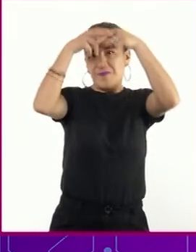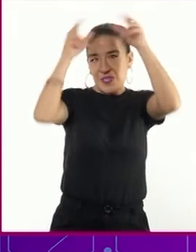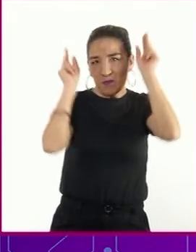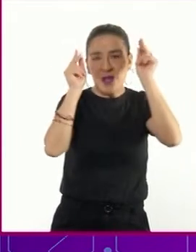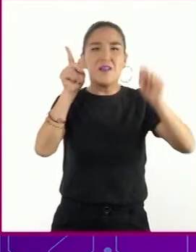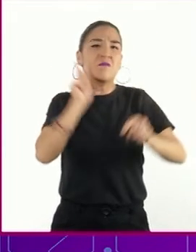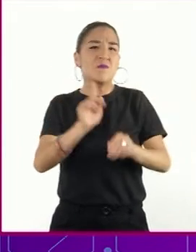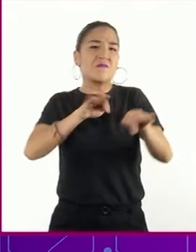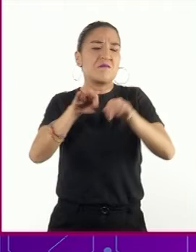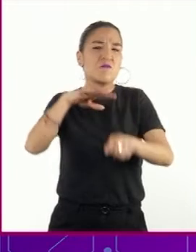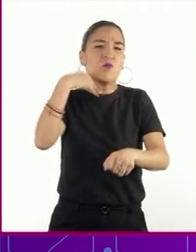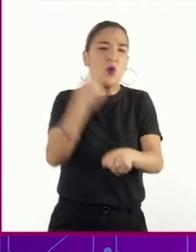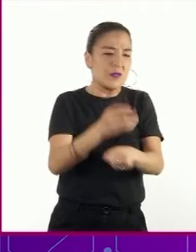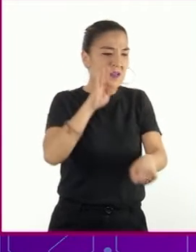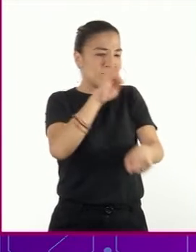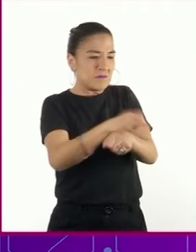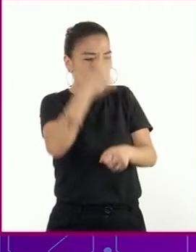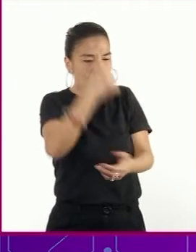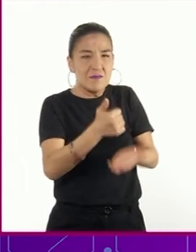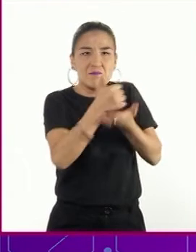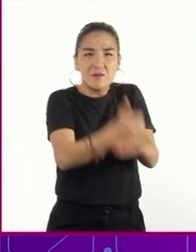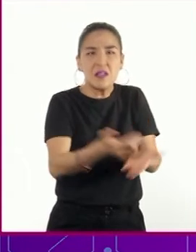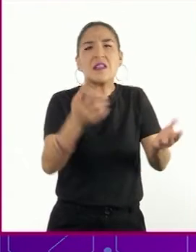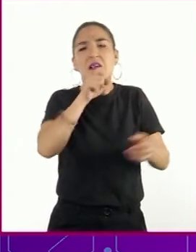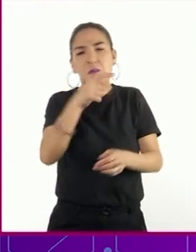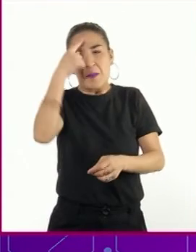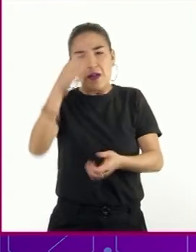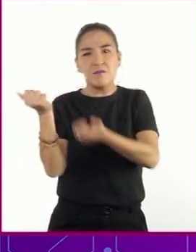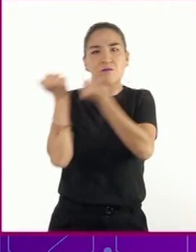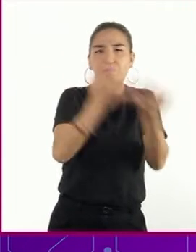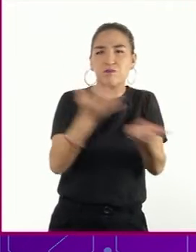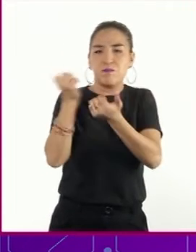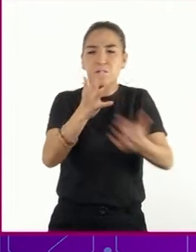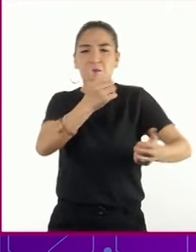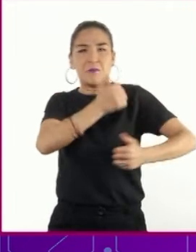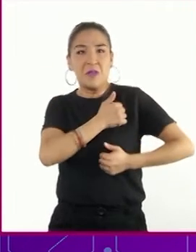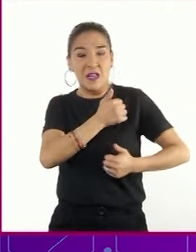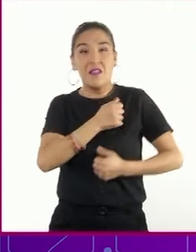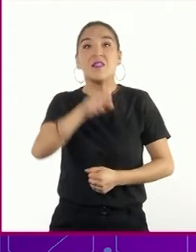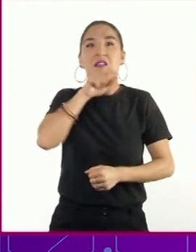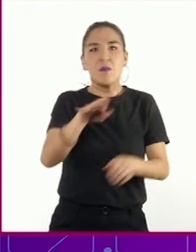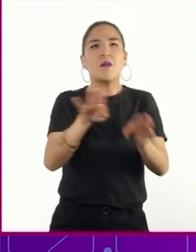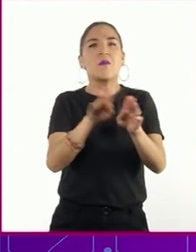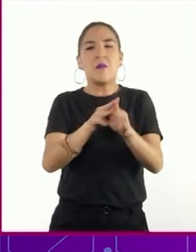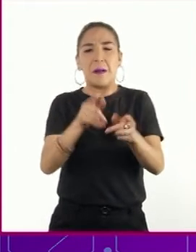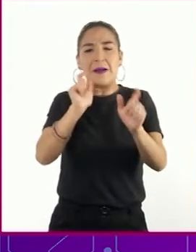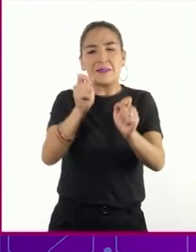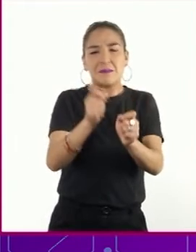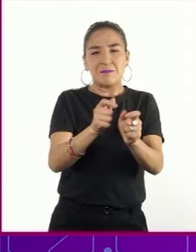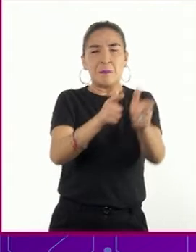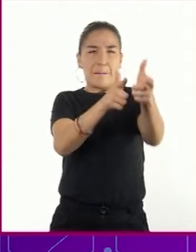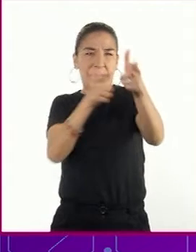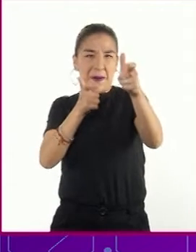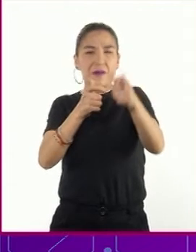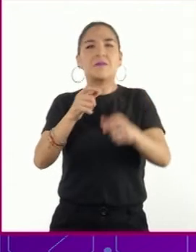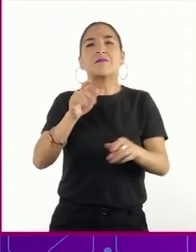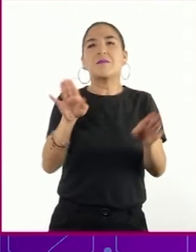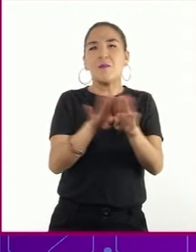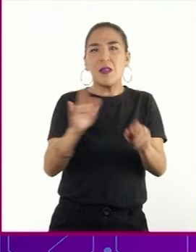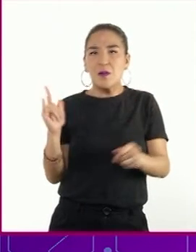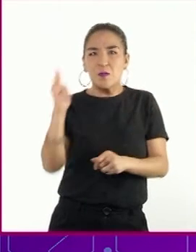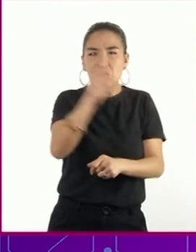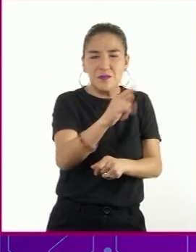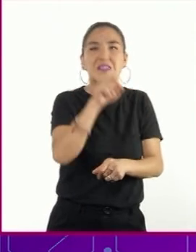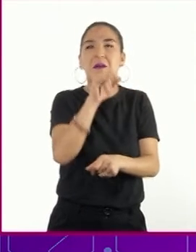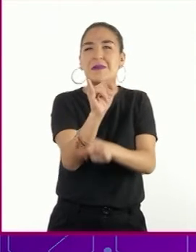o bien, dedicadas al abastecimiento militar. Incluso llegaron a ser francotiradoras, pilotos y espías.